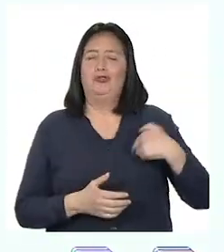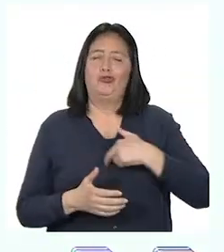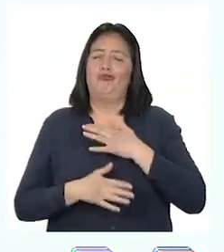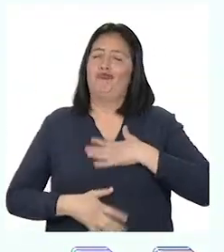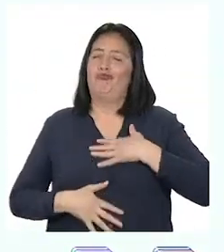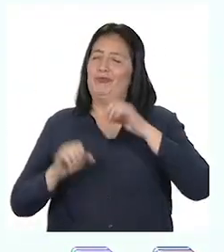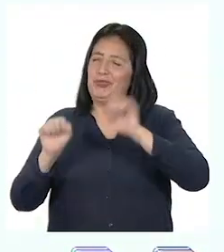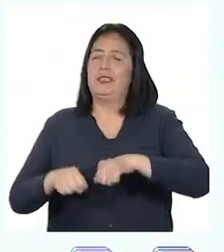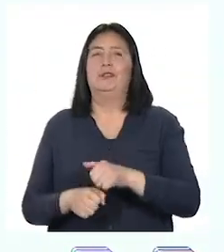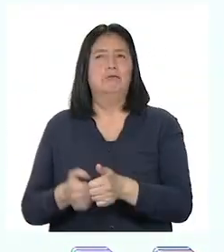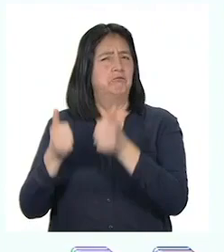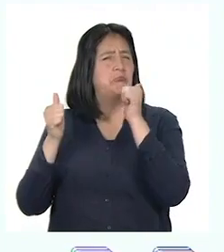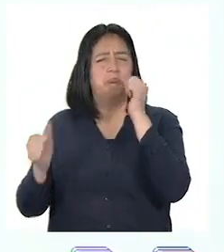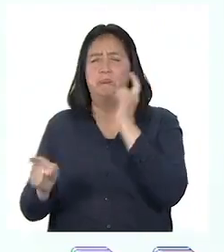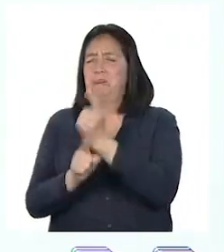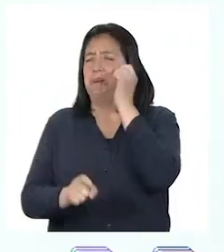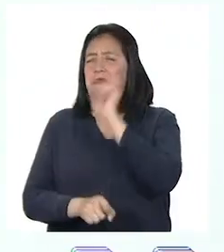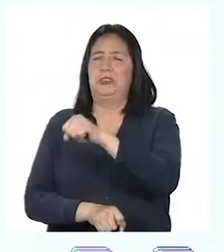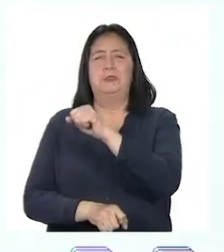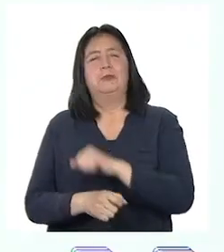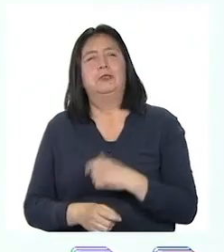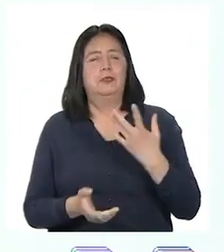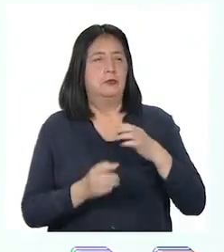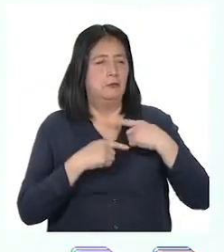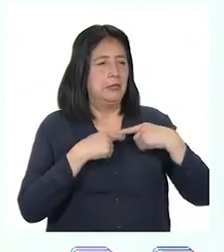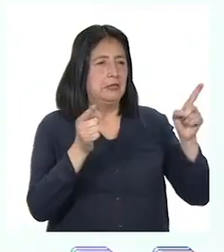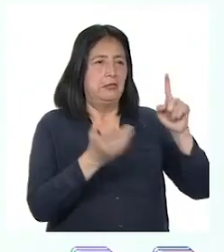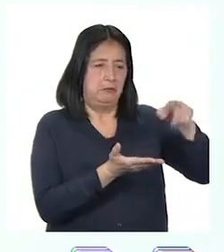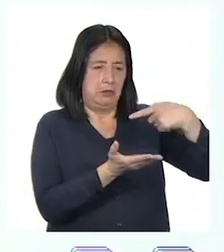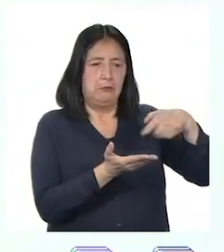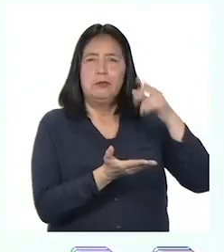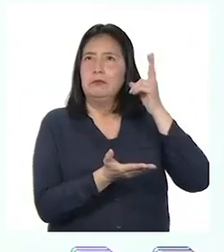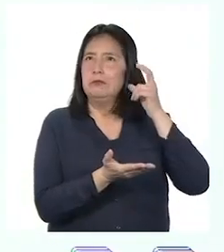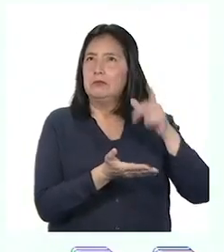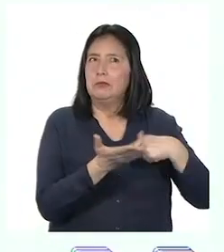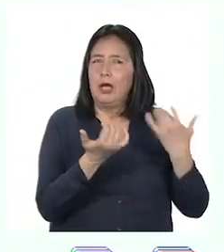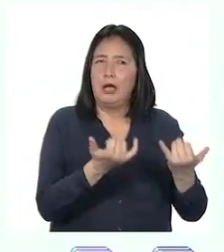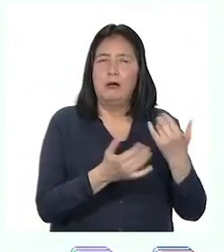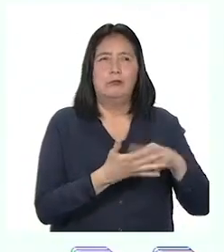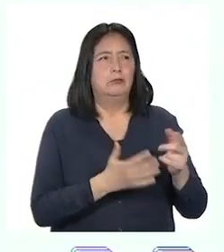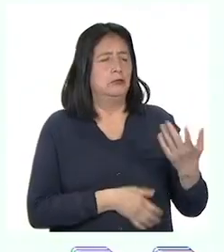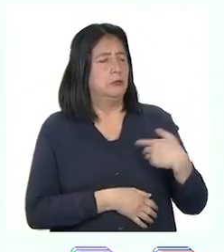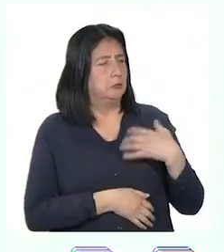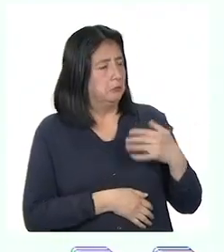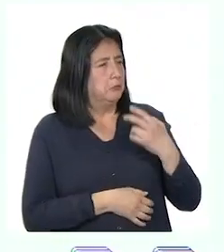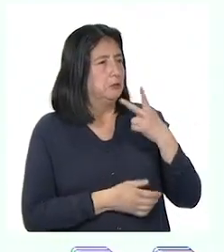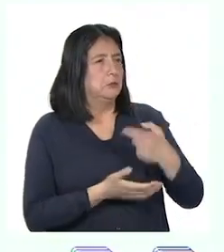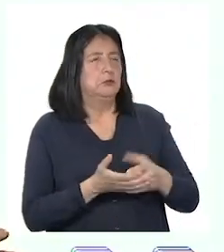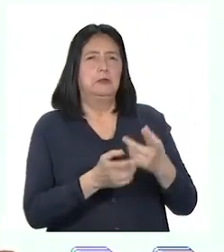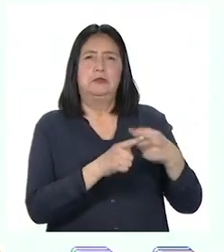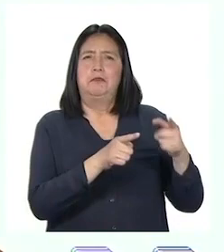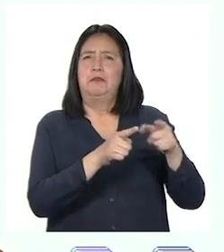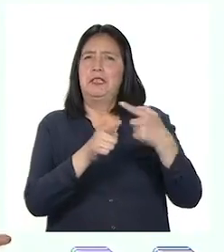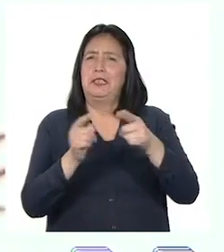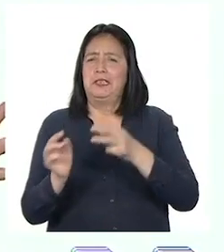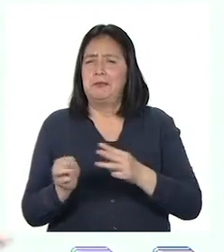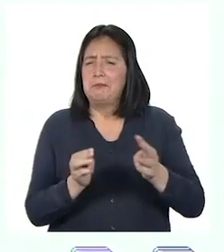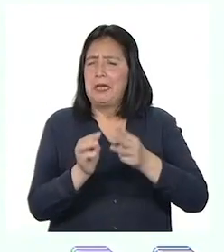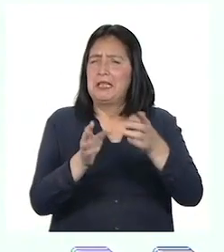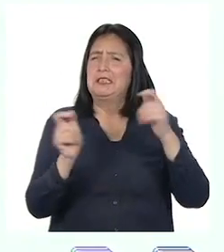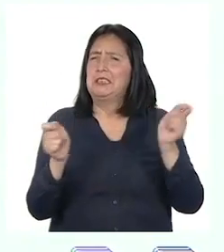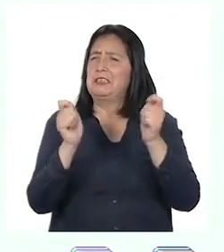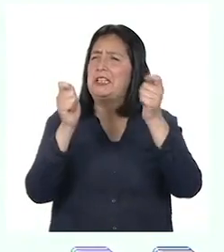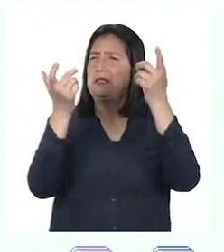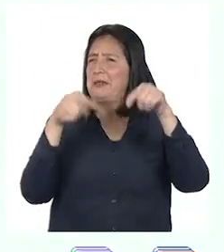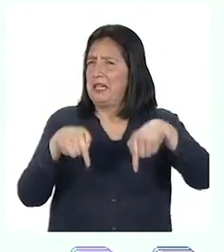genial. ¡Claro que sí, profesora! En los mensajes que hemos escuchado hasta ahora, hemos descubierto que existen distintas maneras de